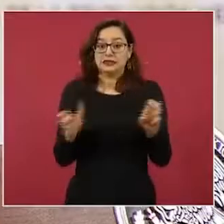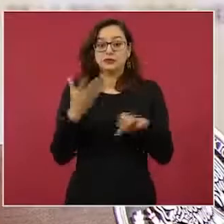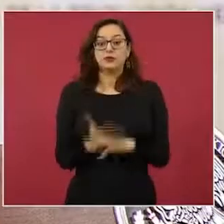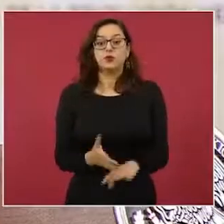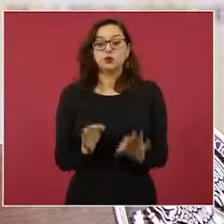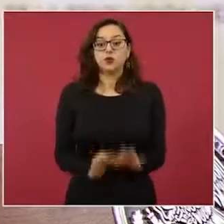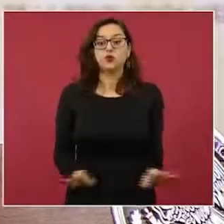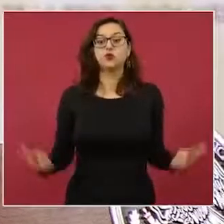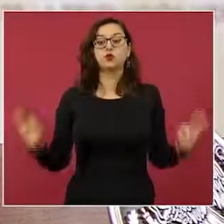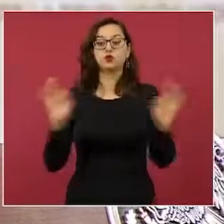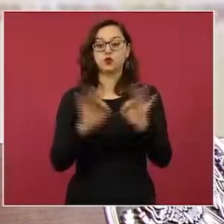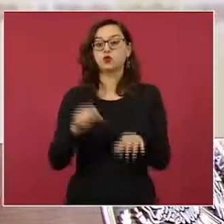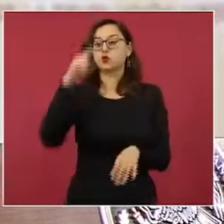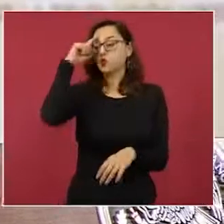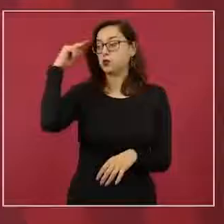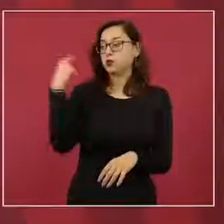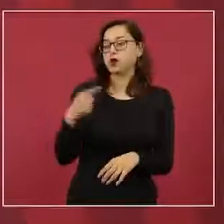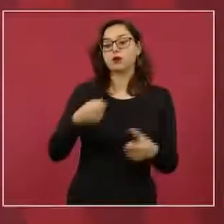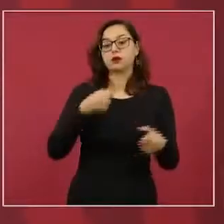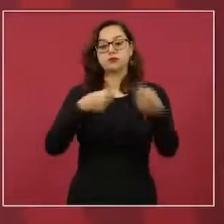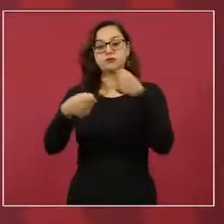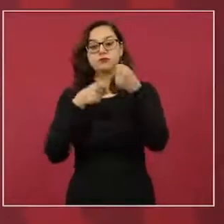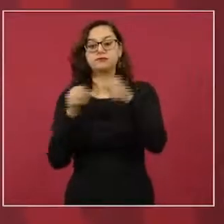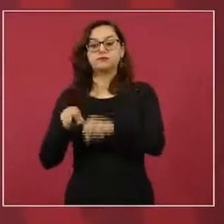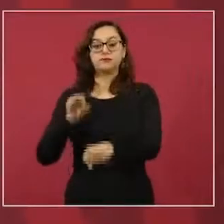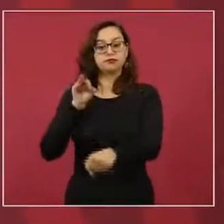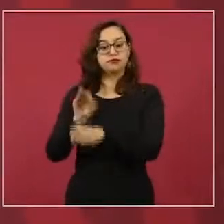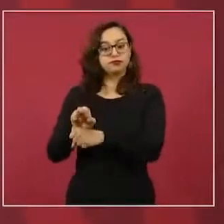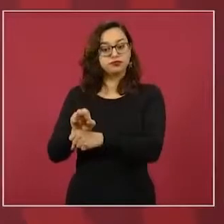protección a periodistas.